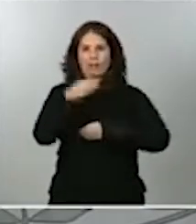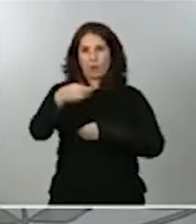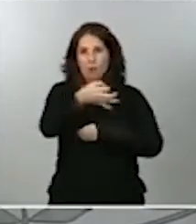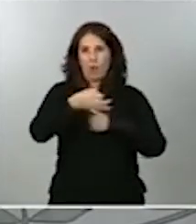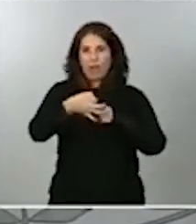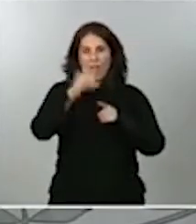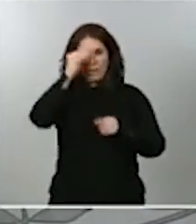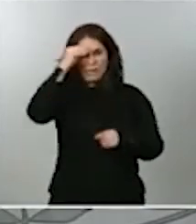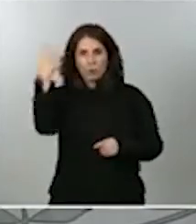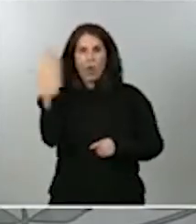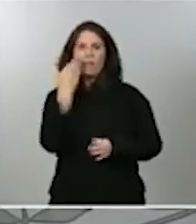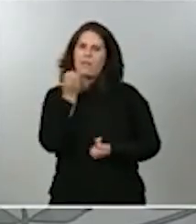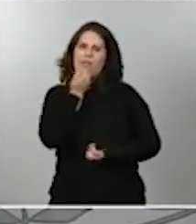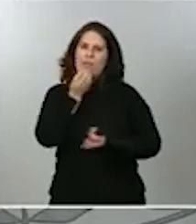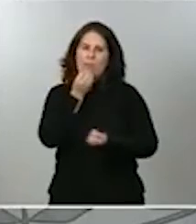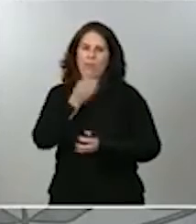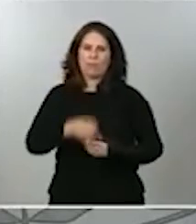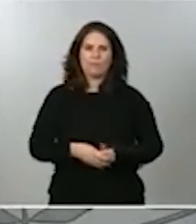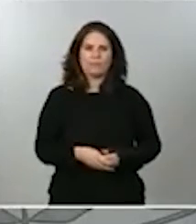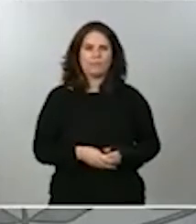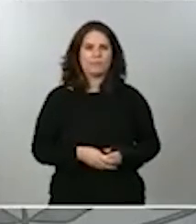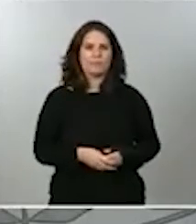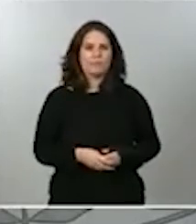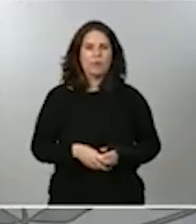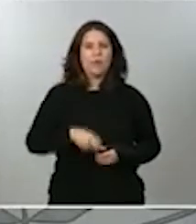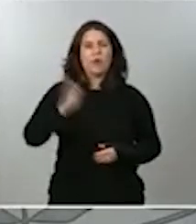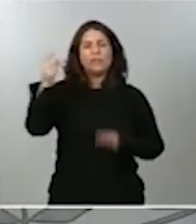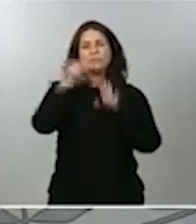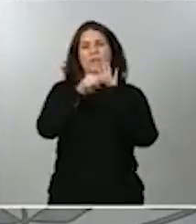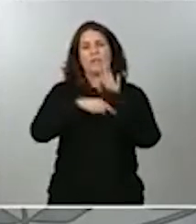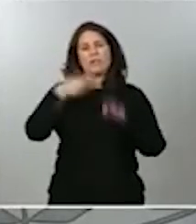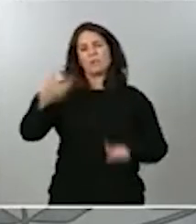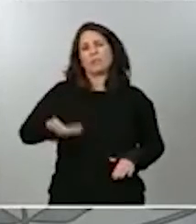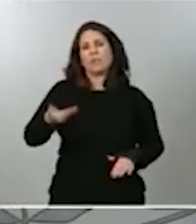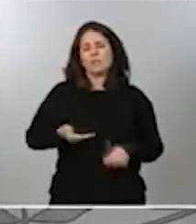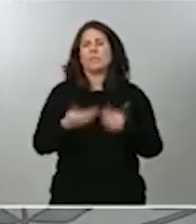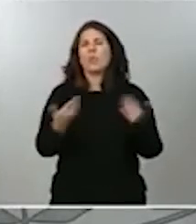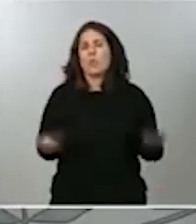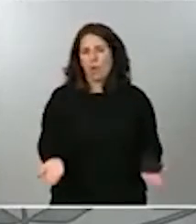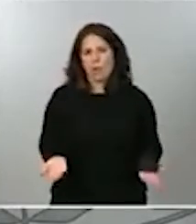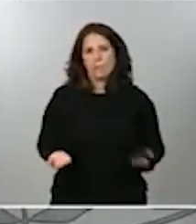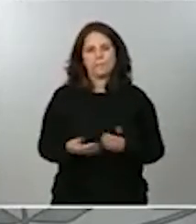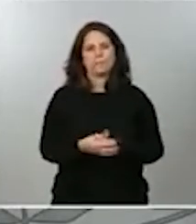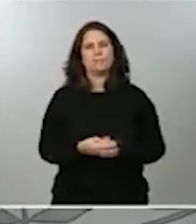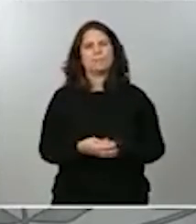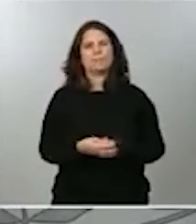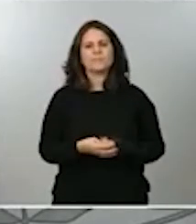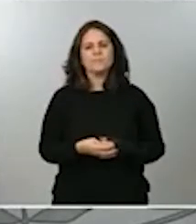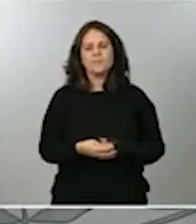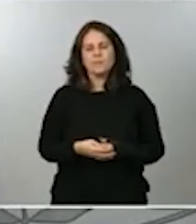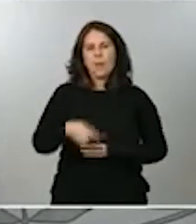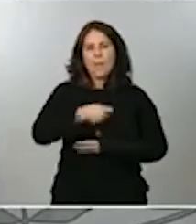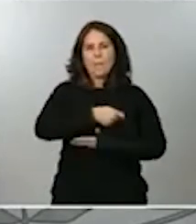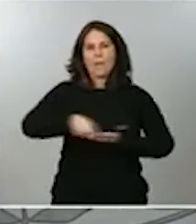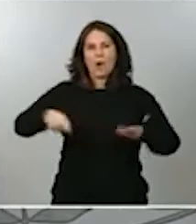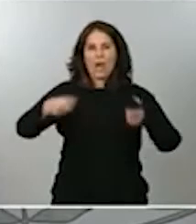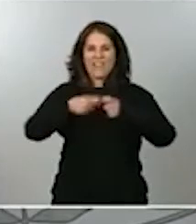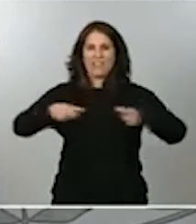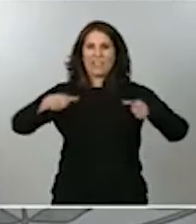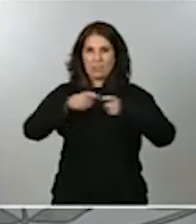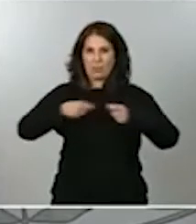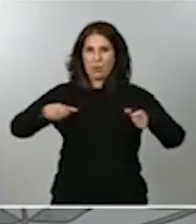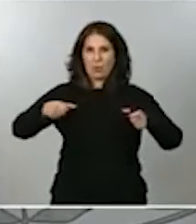En tercer lugar, otra de las medidas importantes es la que tiene que ver con la limitación del pago en efectivo para determinadas